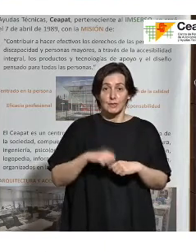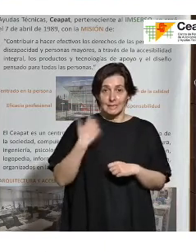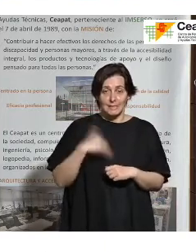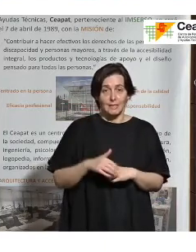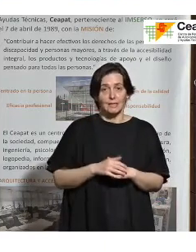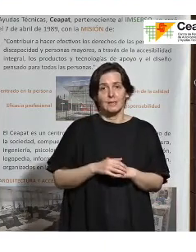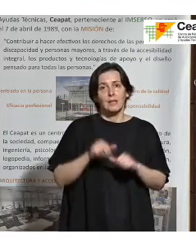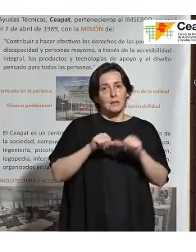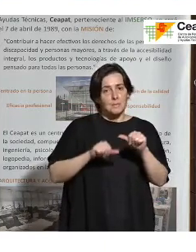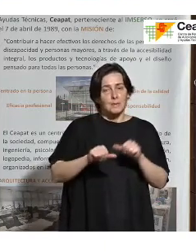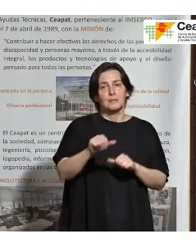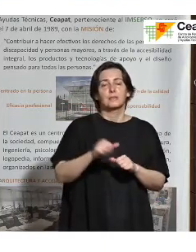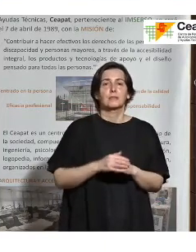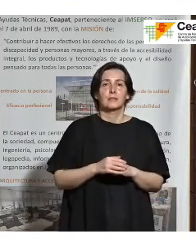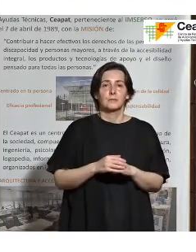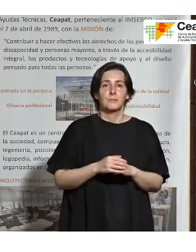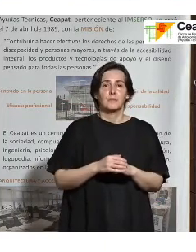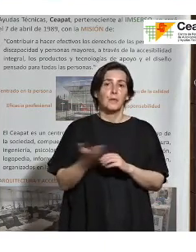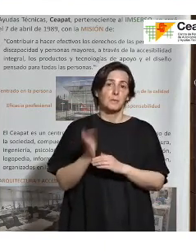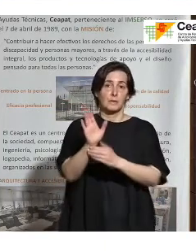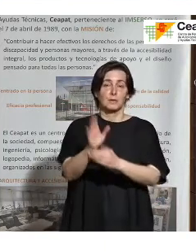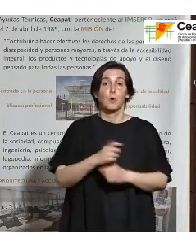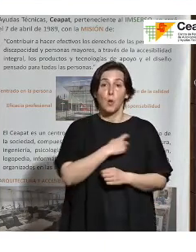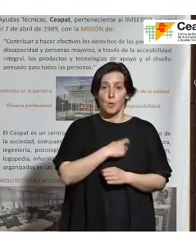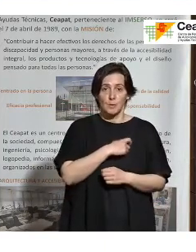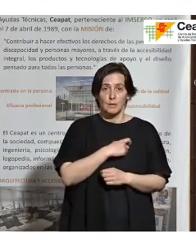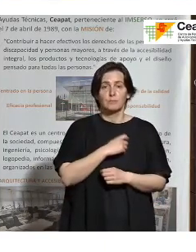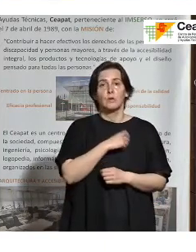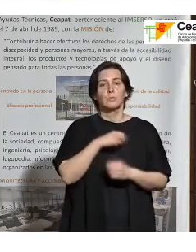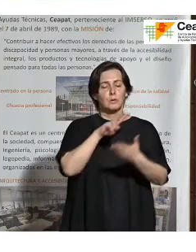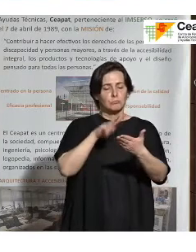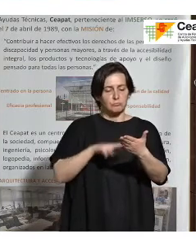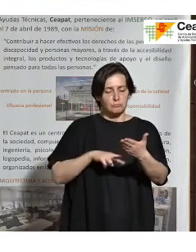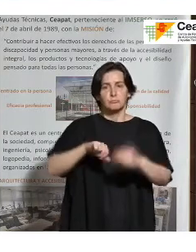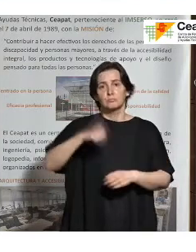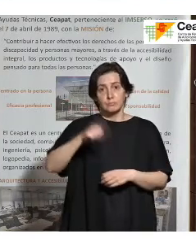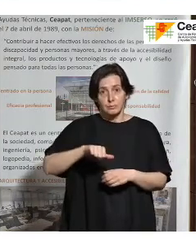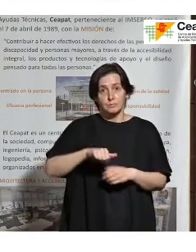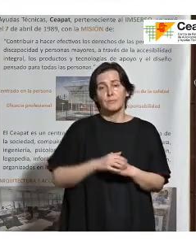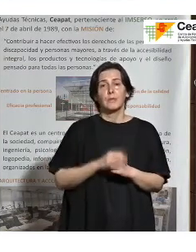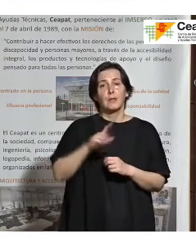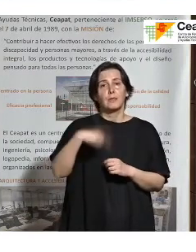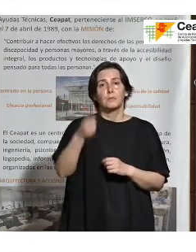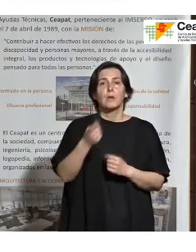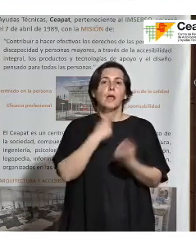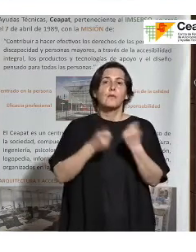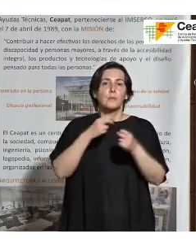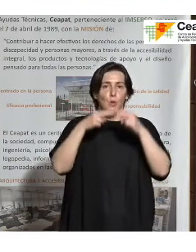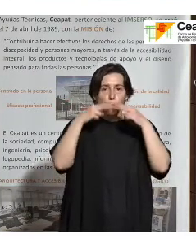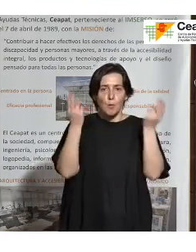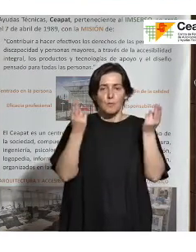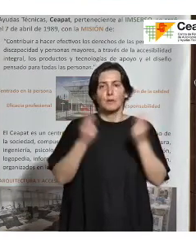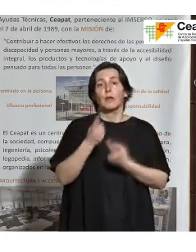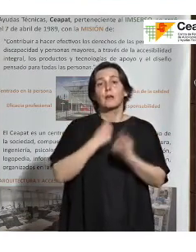lo pasamos al comité para que el comité lo apruebe y se pase a información pública. ¿Qué